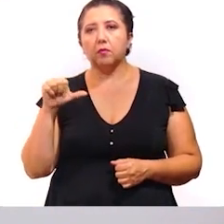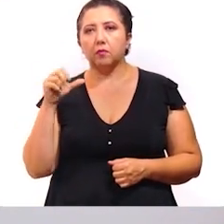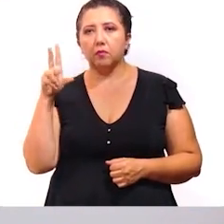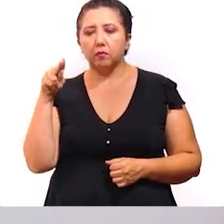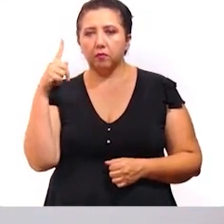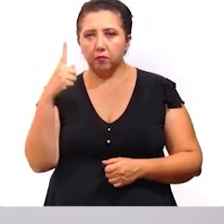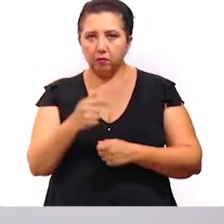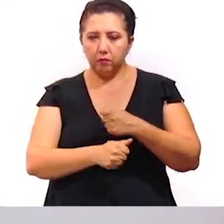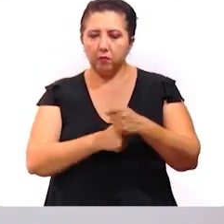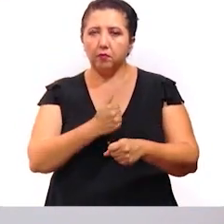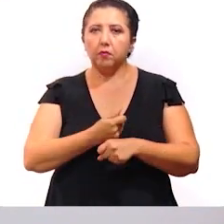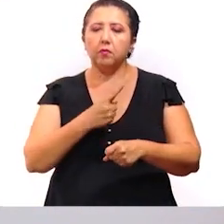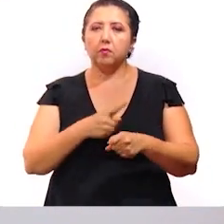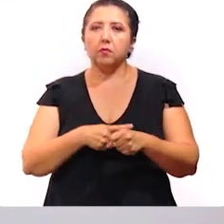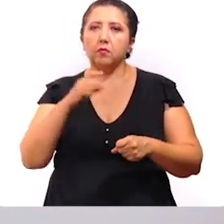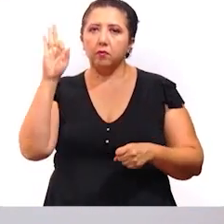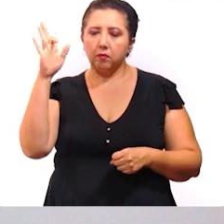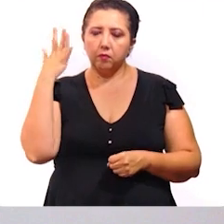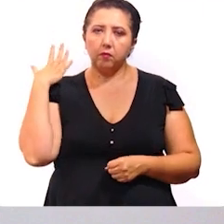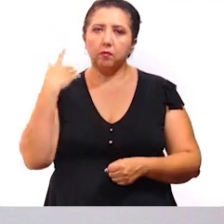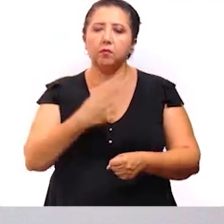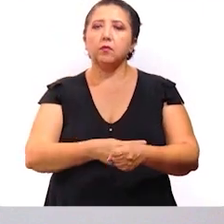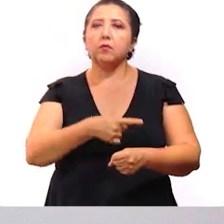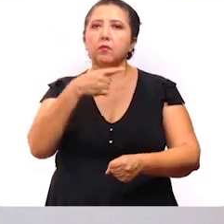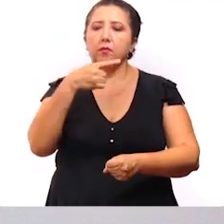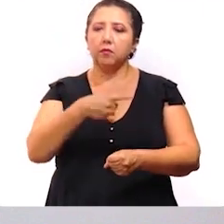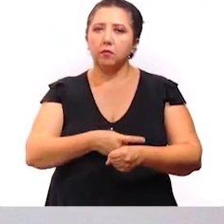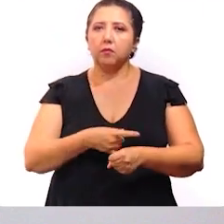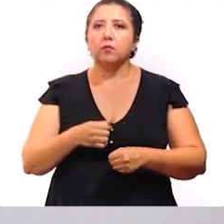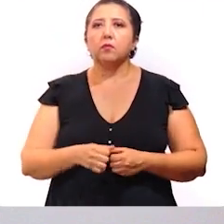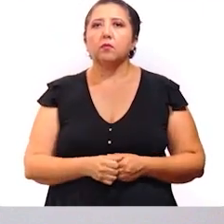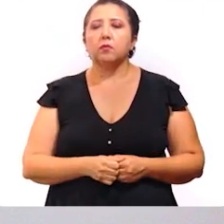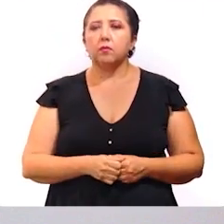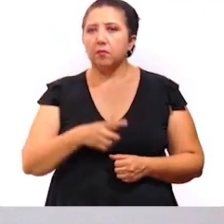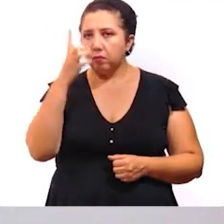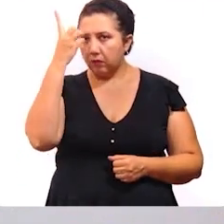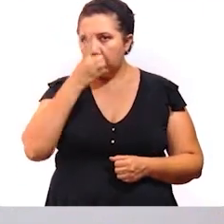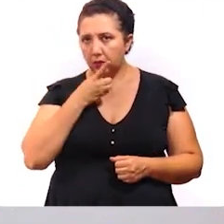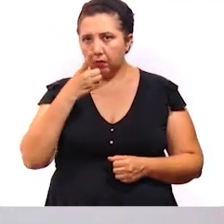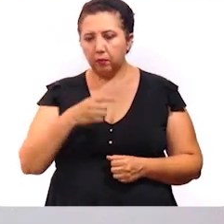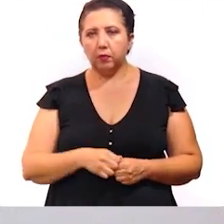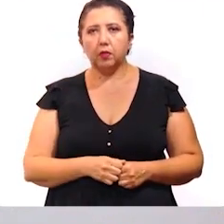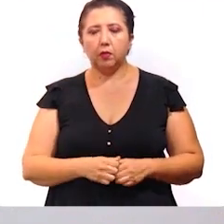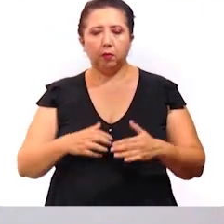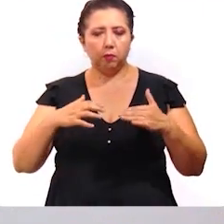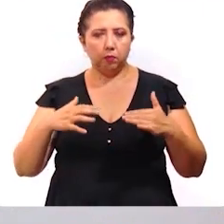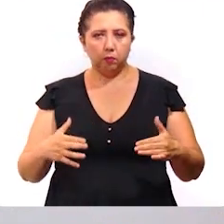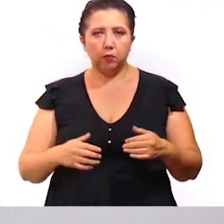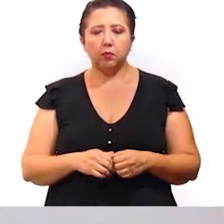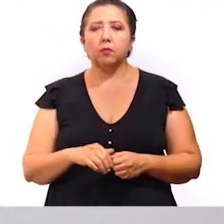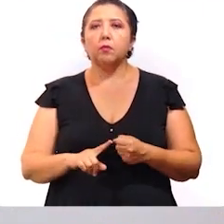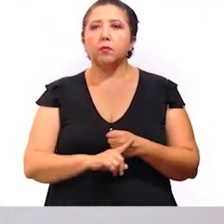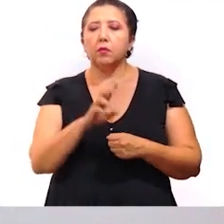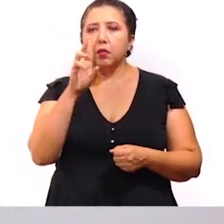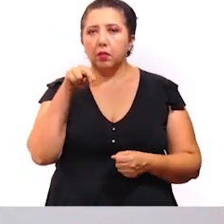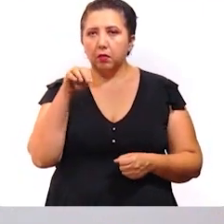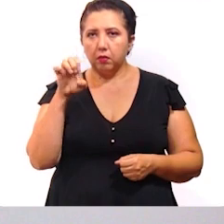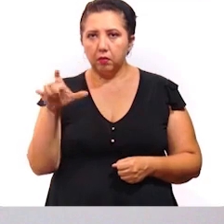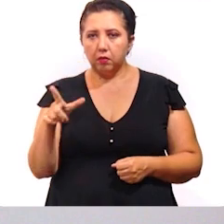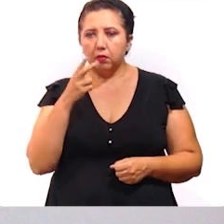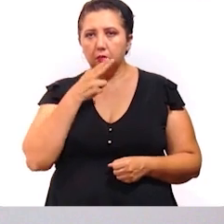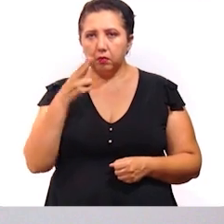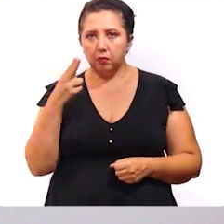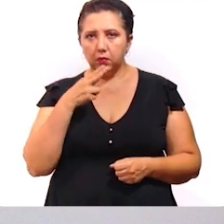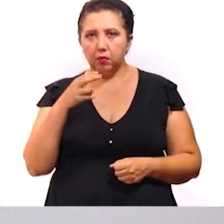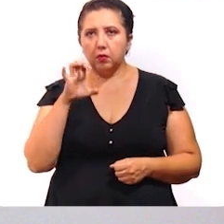81 años. Sus principales enfermedades fueron hipertensión arterial sistémica, diabetes mellitus, obesidad, insuficiencia renal crónica,